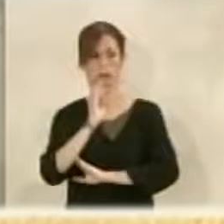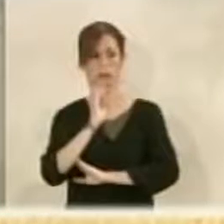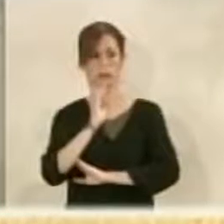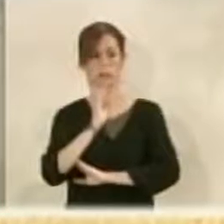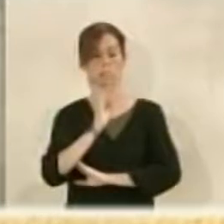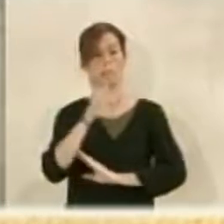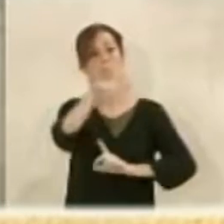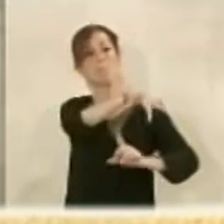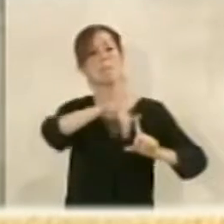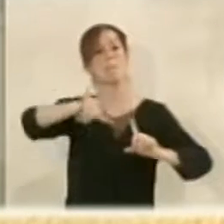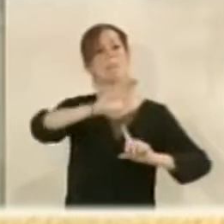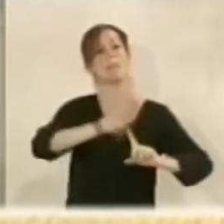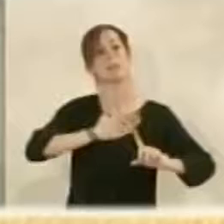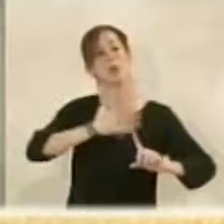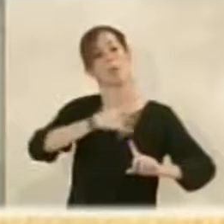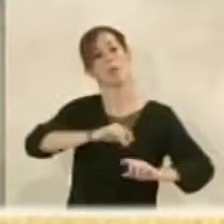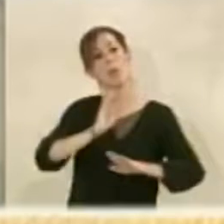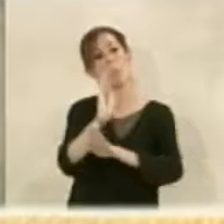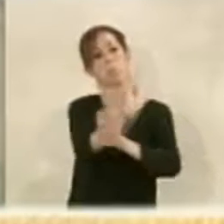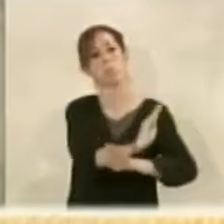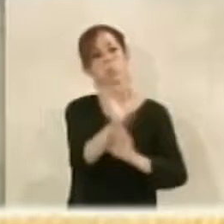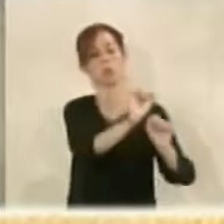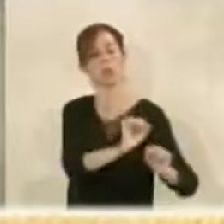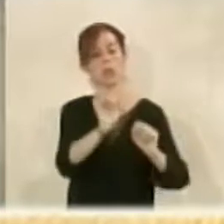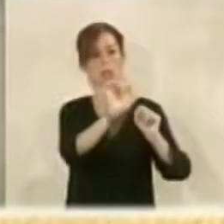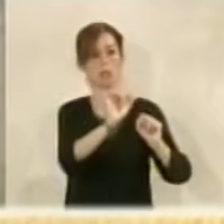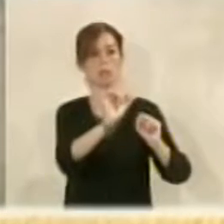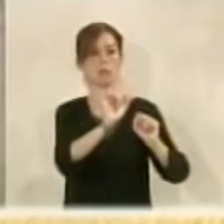proteger, se puede apostar por protegerlo